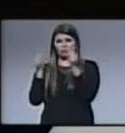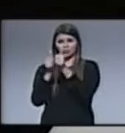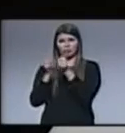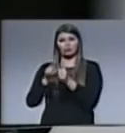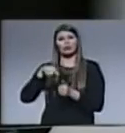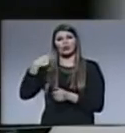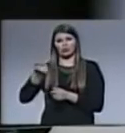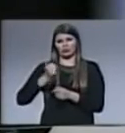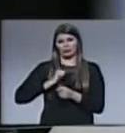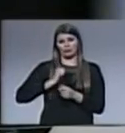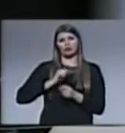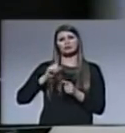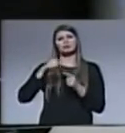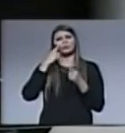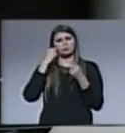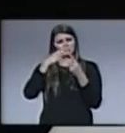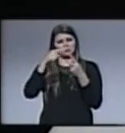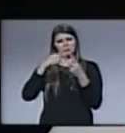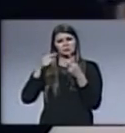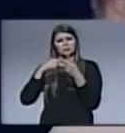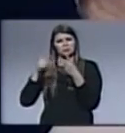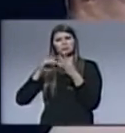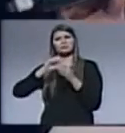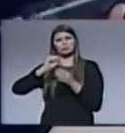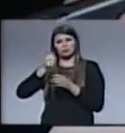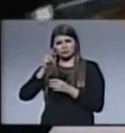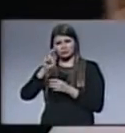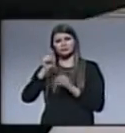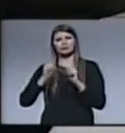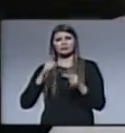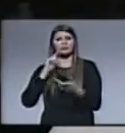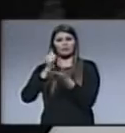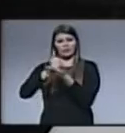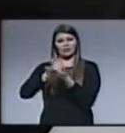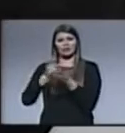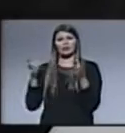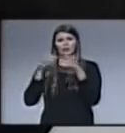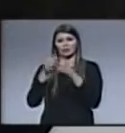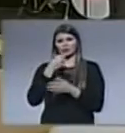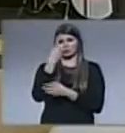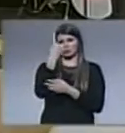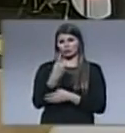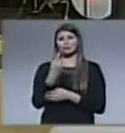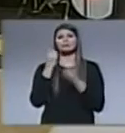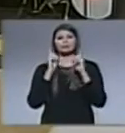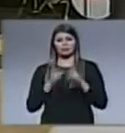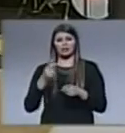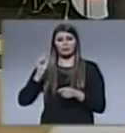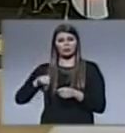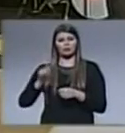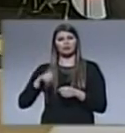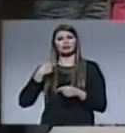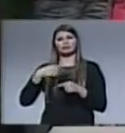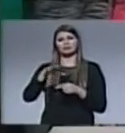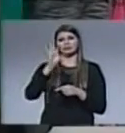Flores Favero, Diana Elizabeth Recalde Sosa, Sara Romina Salcedo Valiente participaron como solistas. El jurado dio como